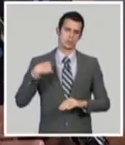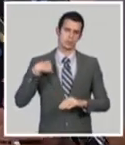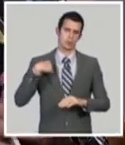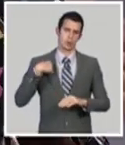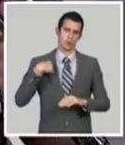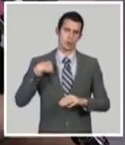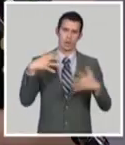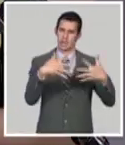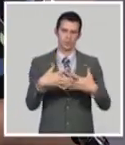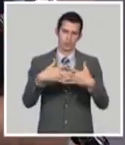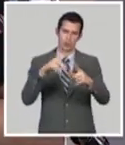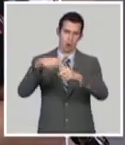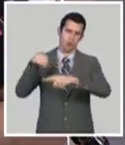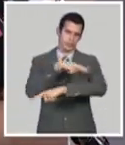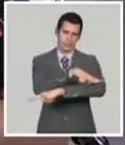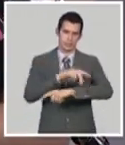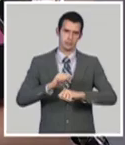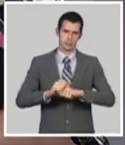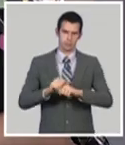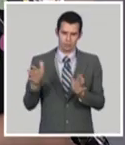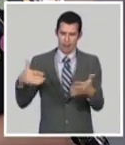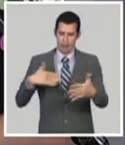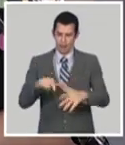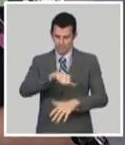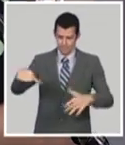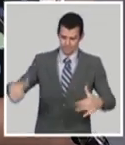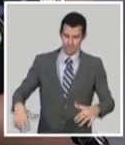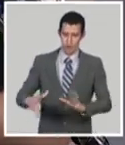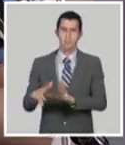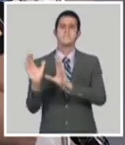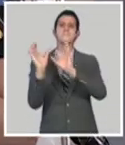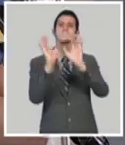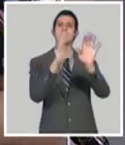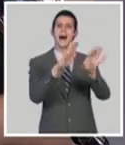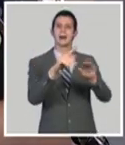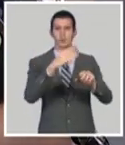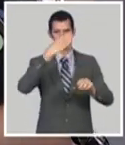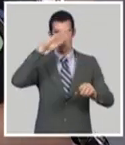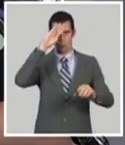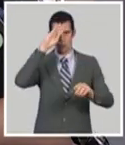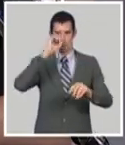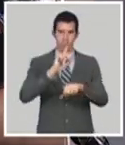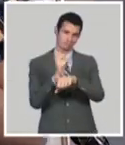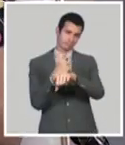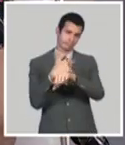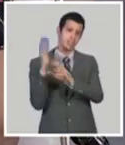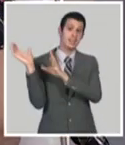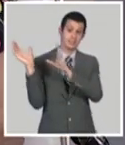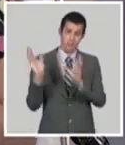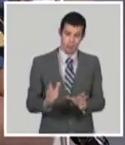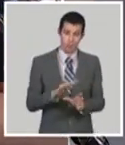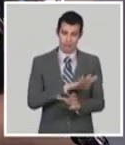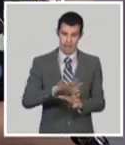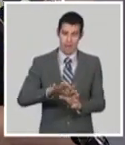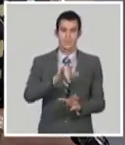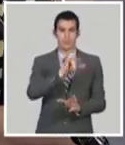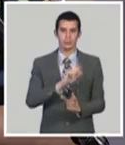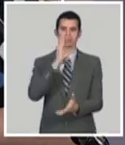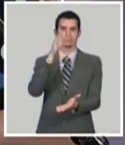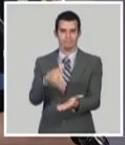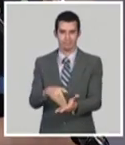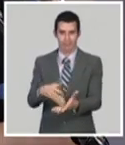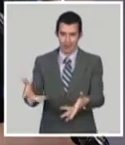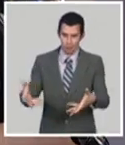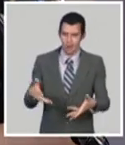10 pesos, ahora va a pagar 50 pesos a la empresa por servicio de aduana a